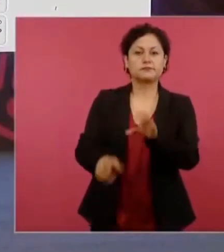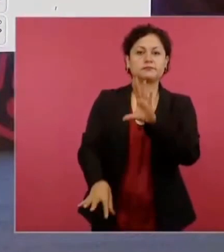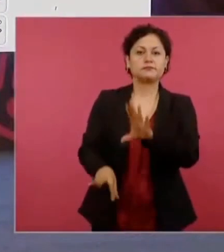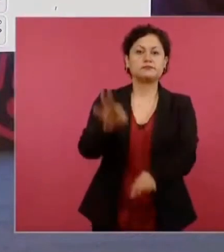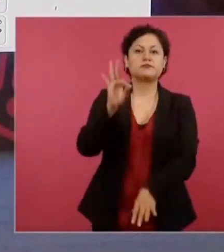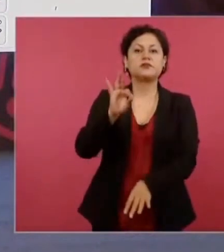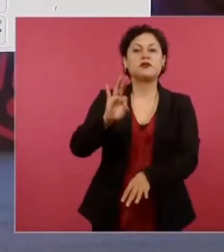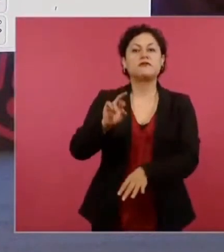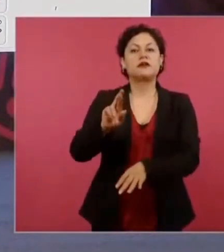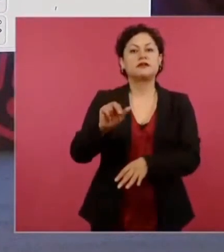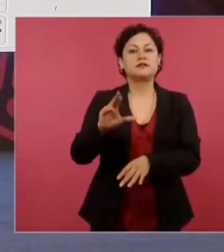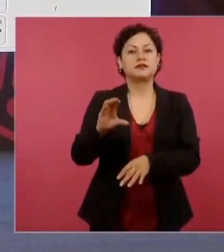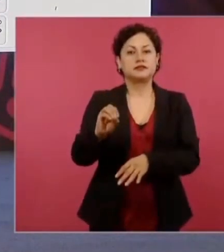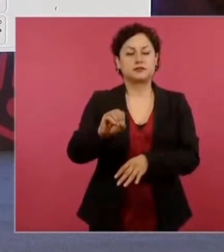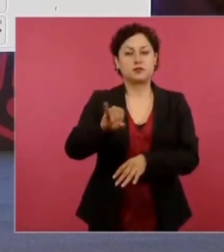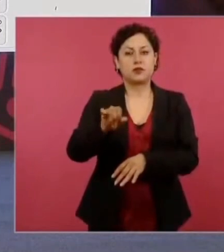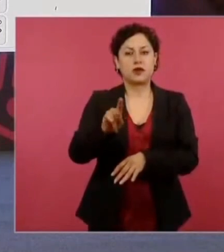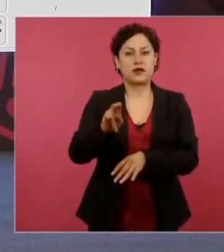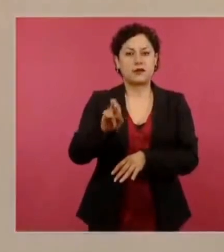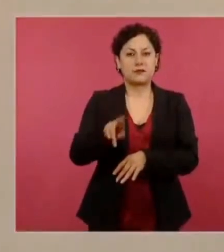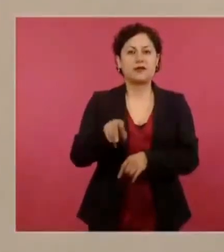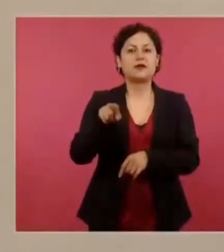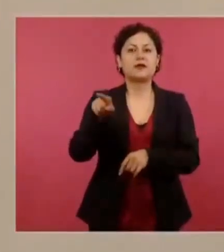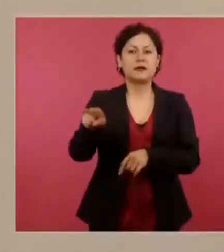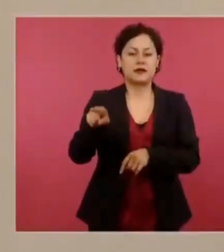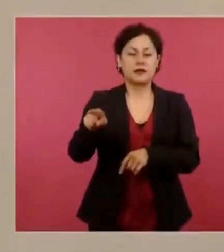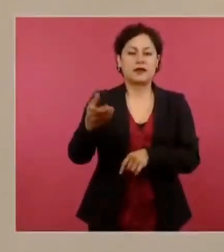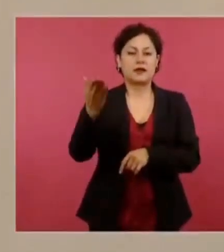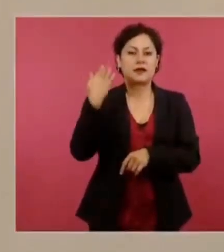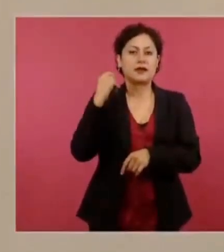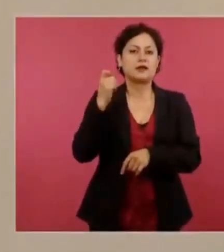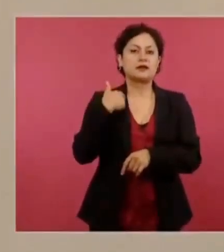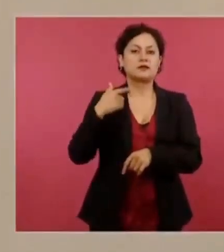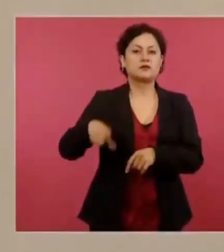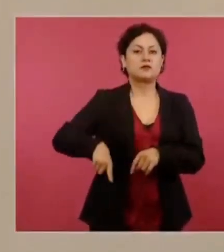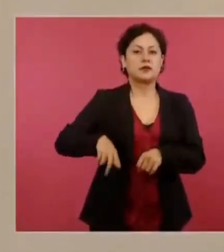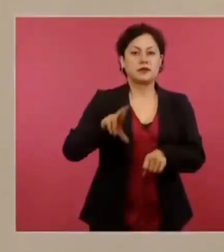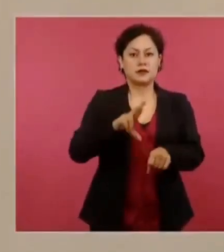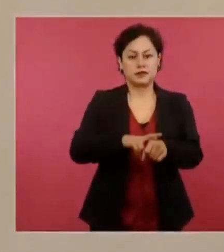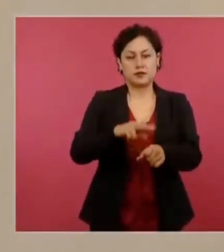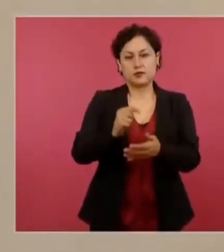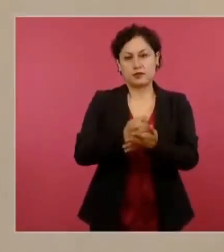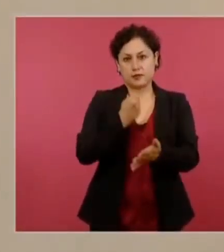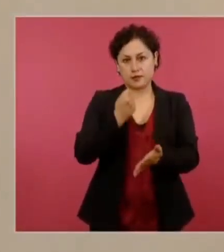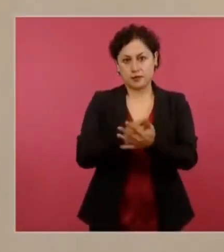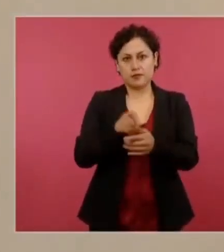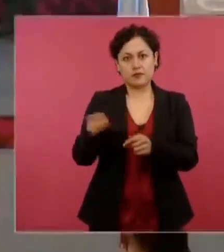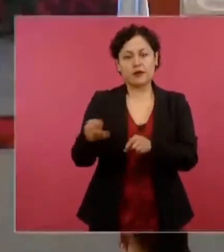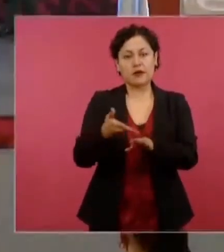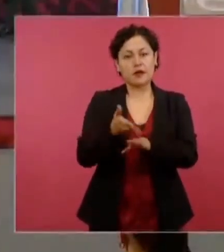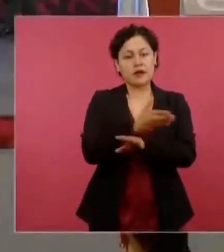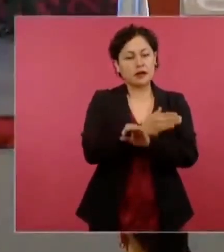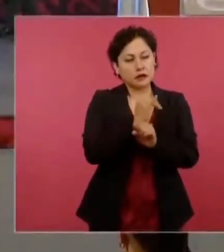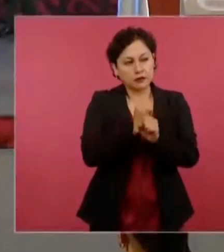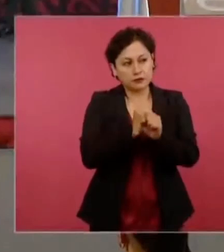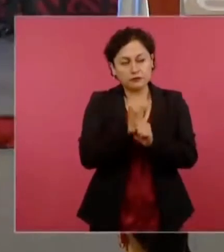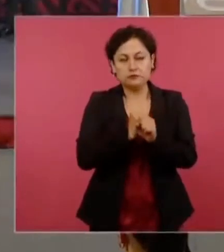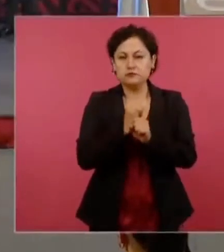Javier N., exgobernador de Tamaulipas. Él es investigado por delincuencia organizada, lavado de dinero y